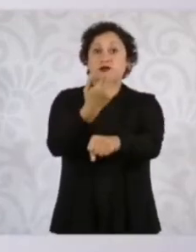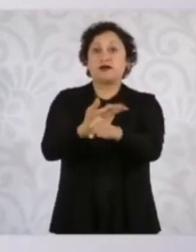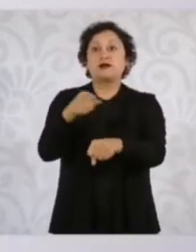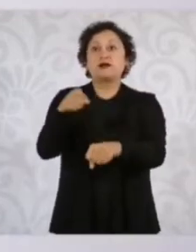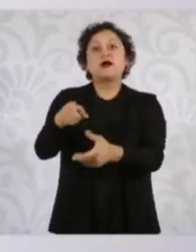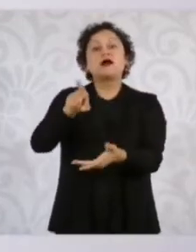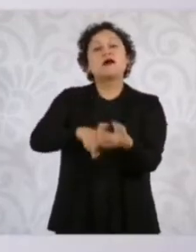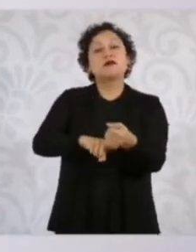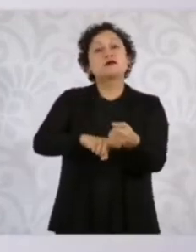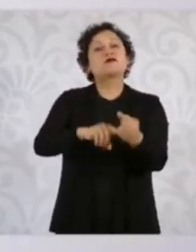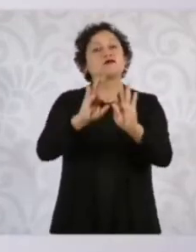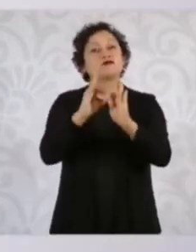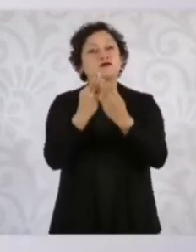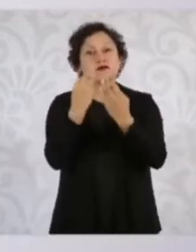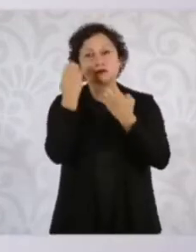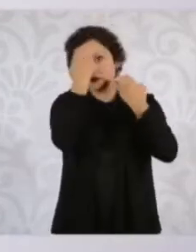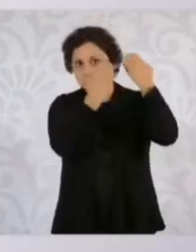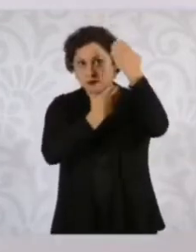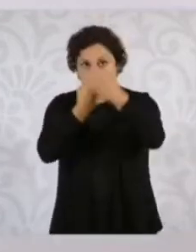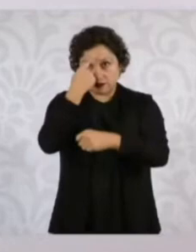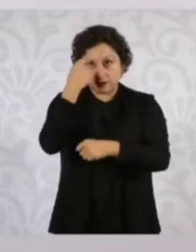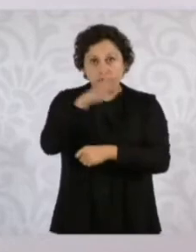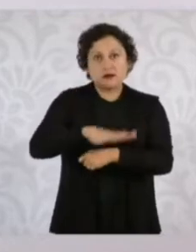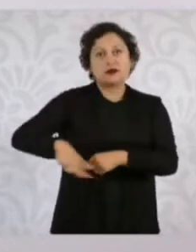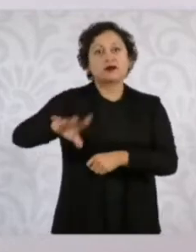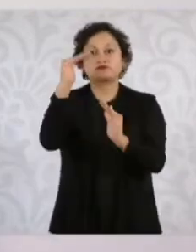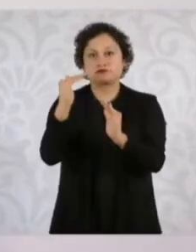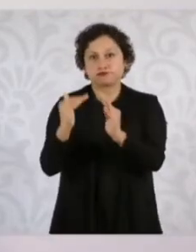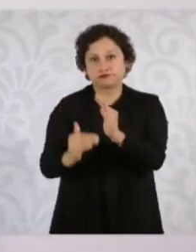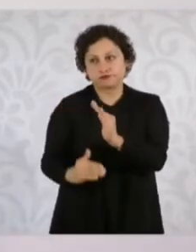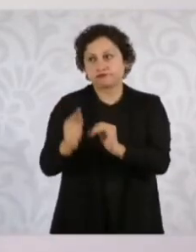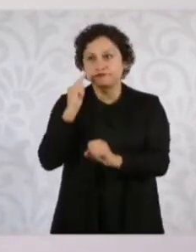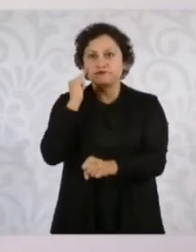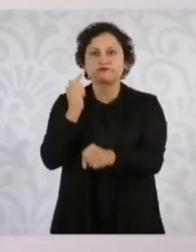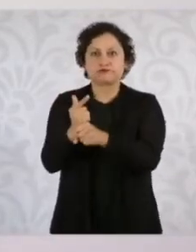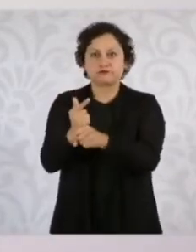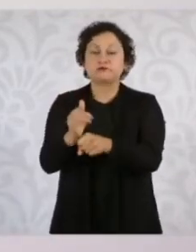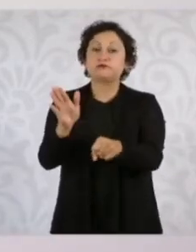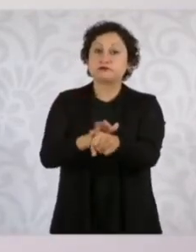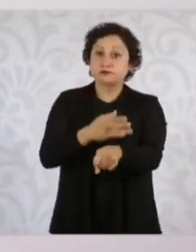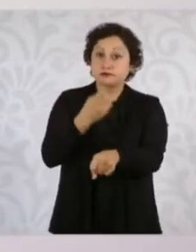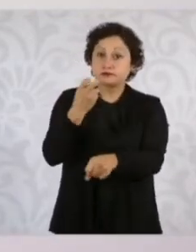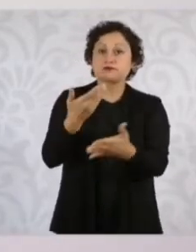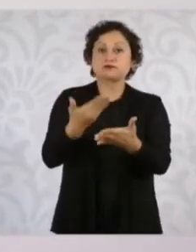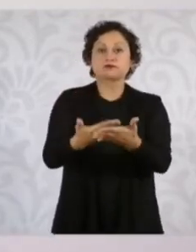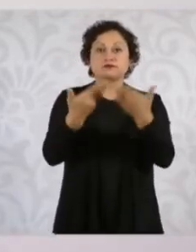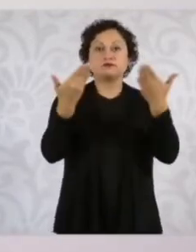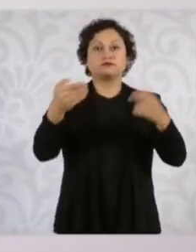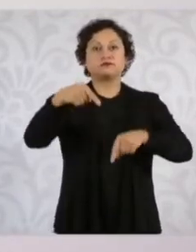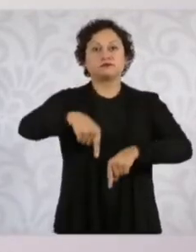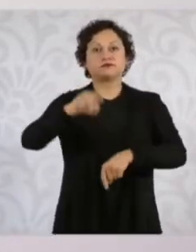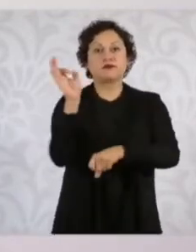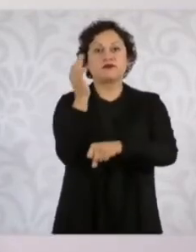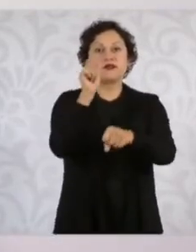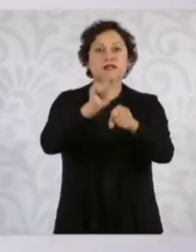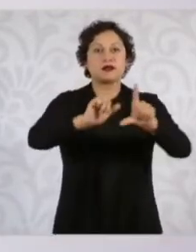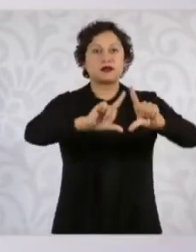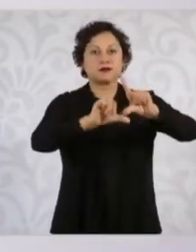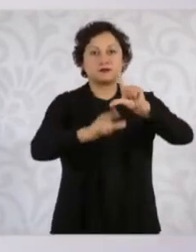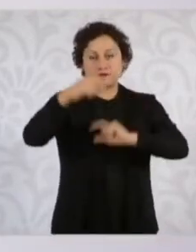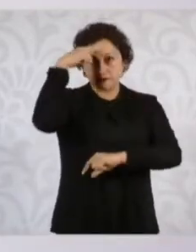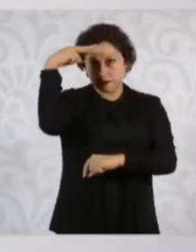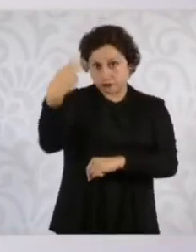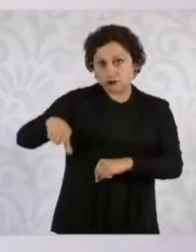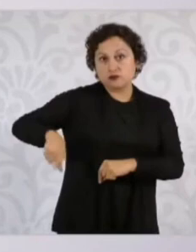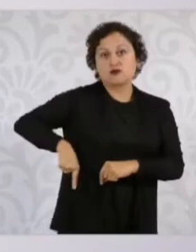para las 32 policías estatales. Desde el Gabinete de Seguridad del Gobierno de México, vamos a trabajar